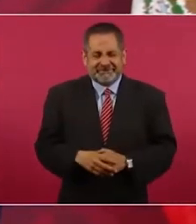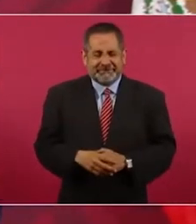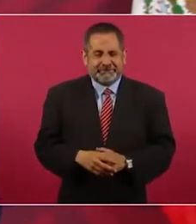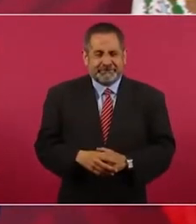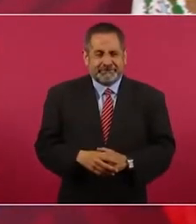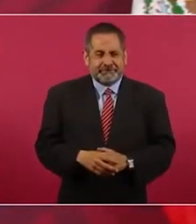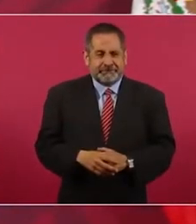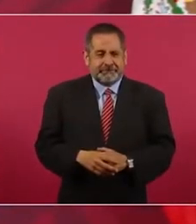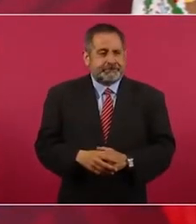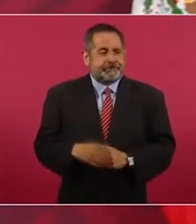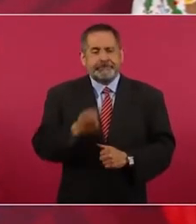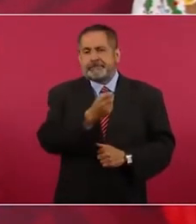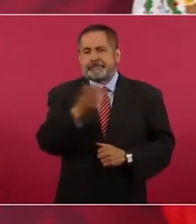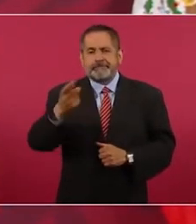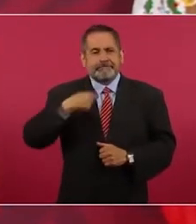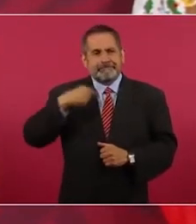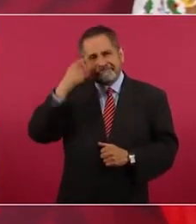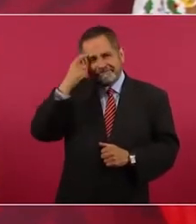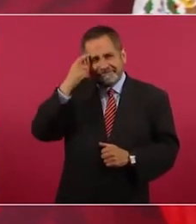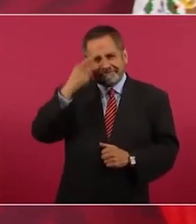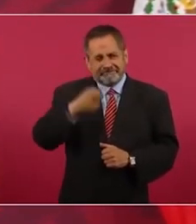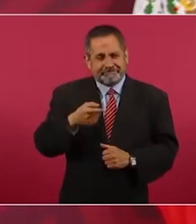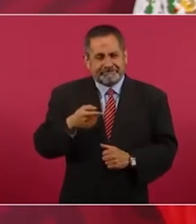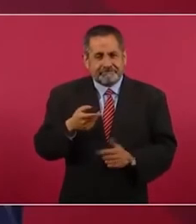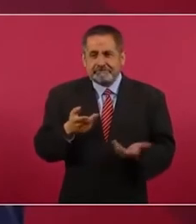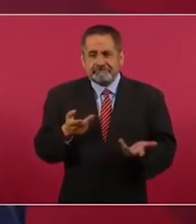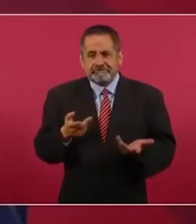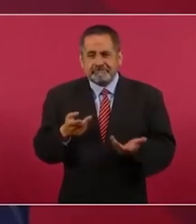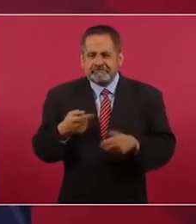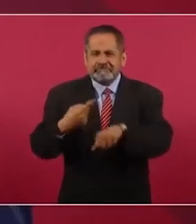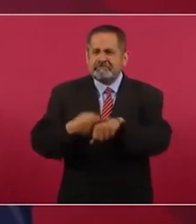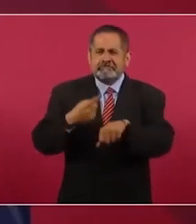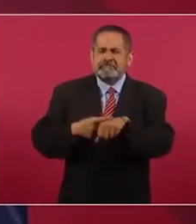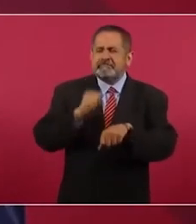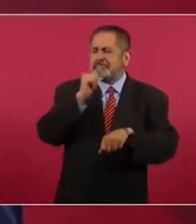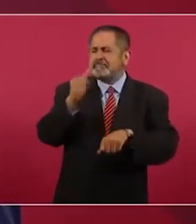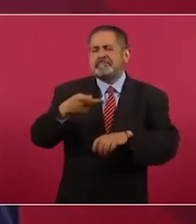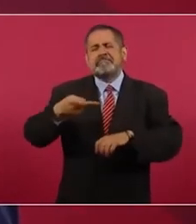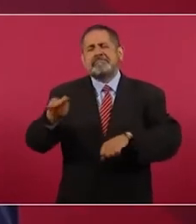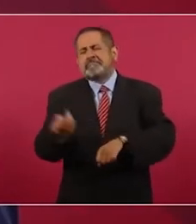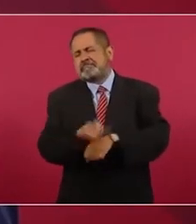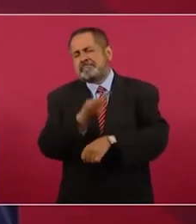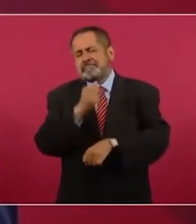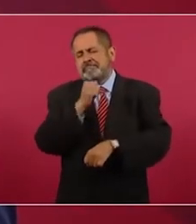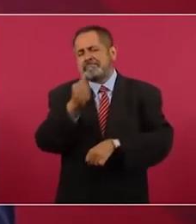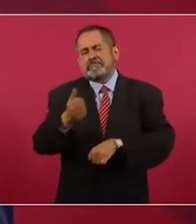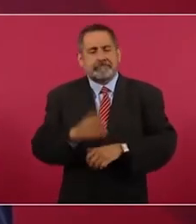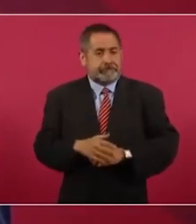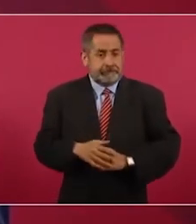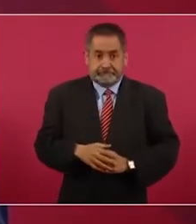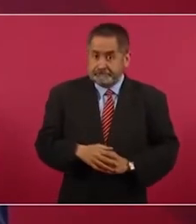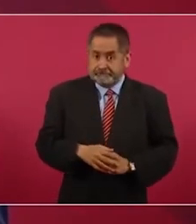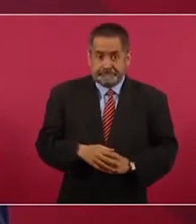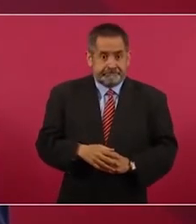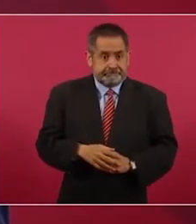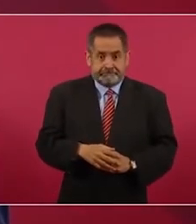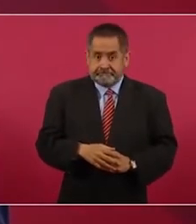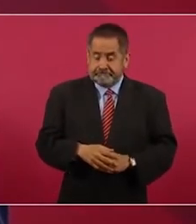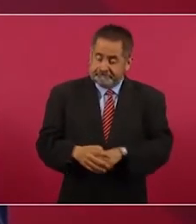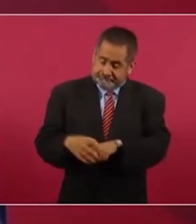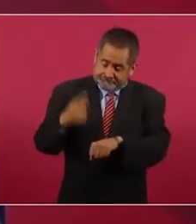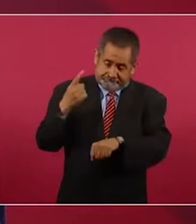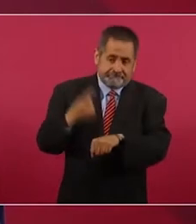Y se piensa que no son dañinos para la salud.